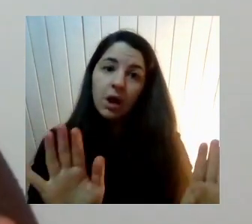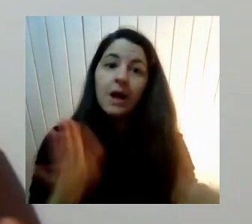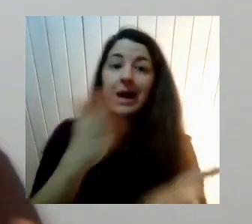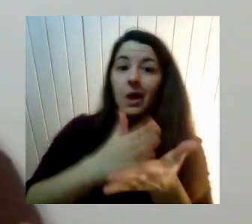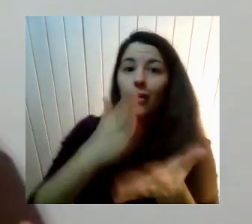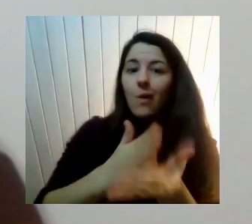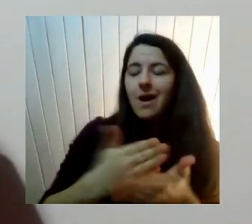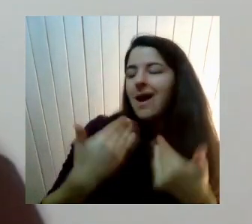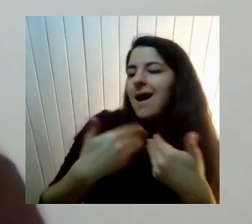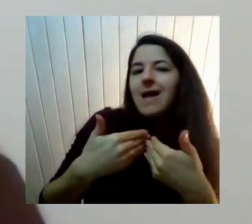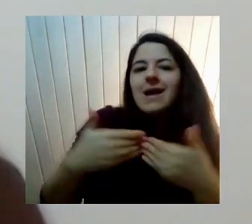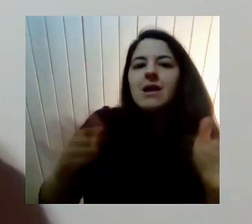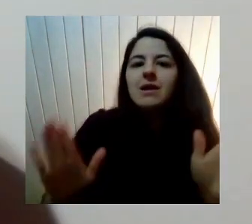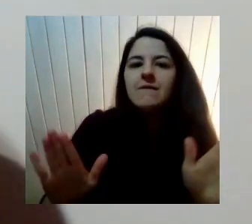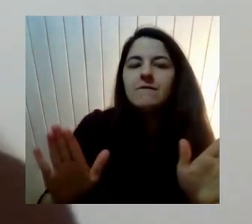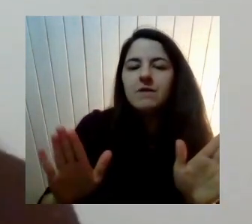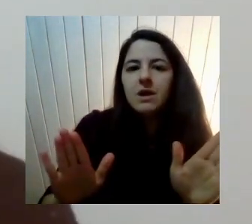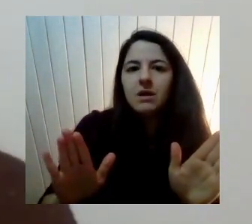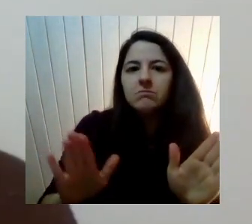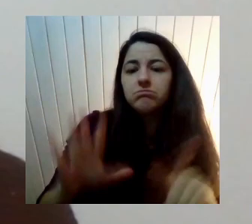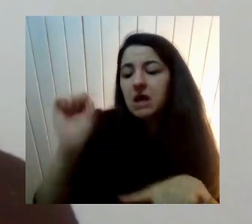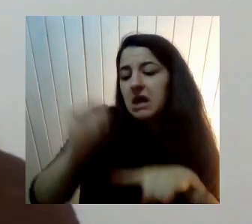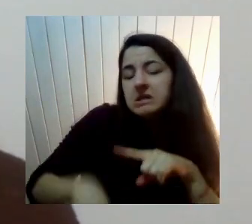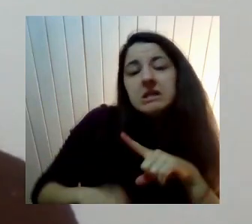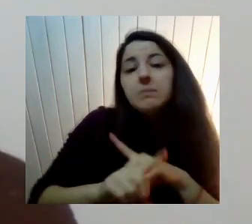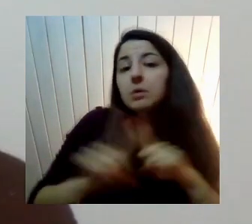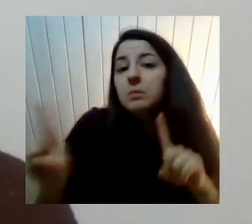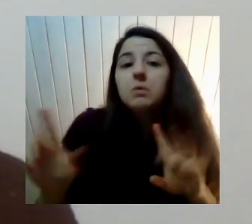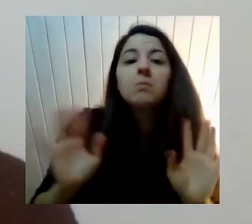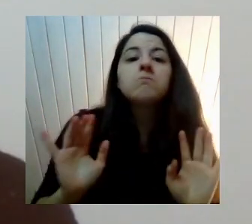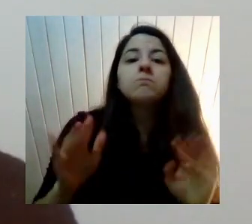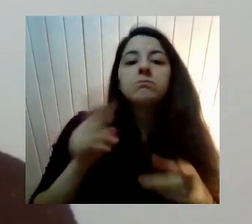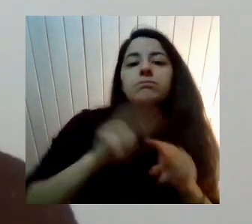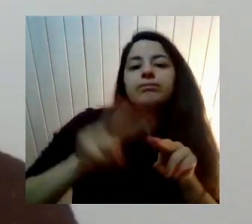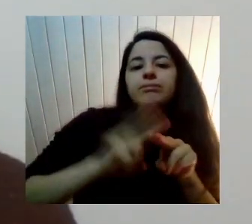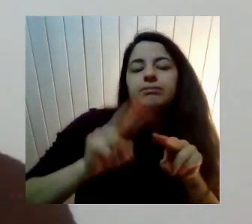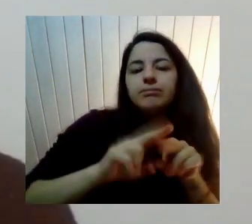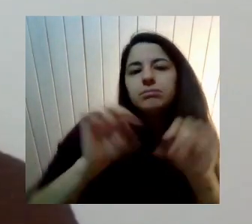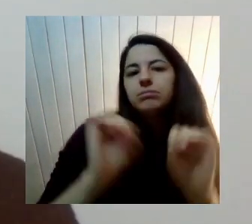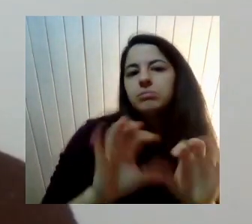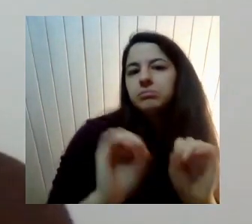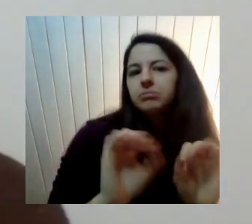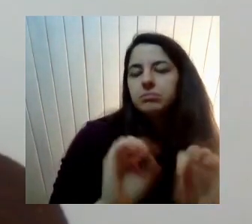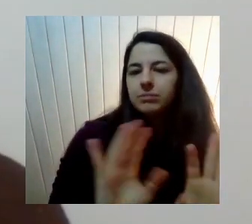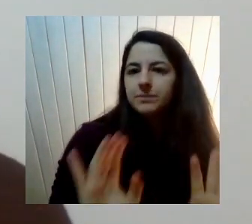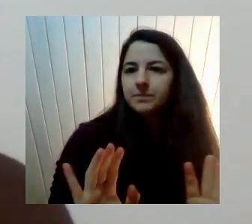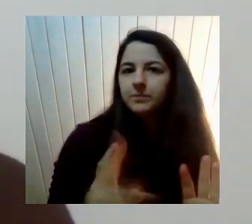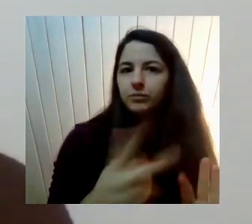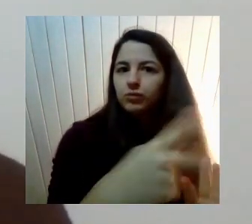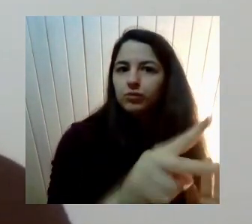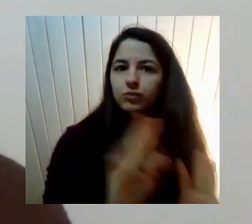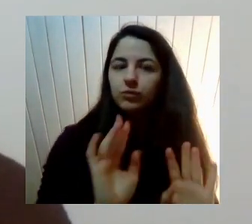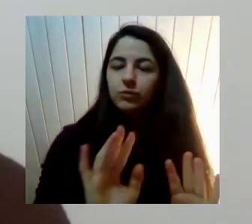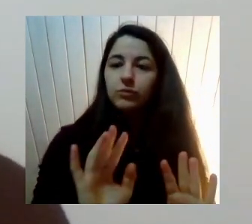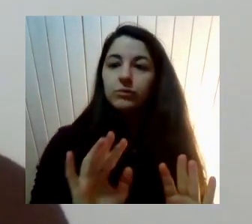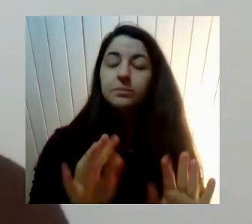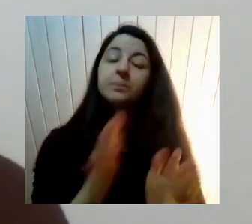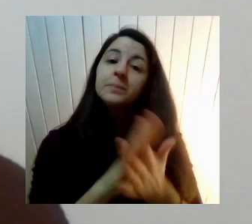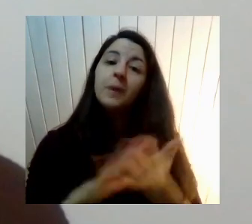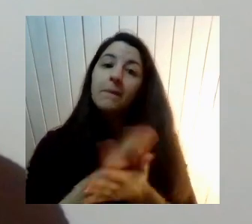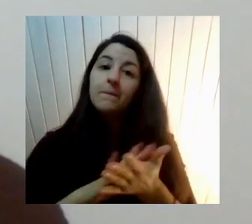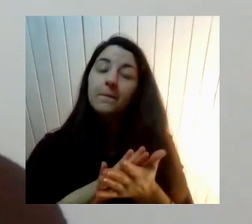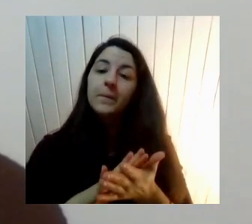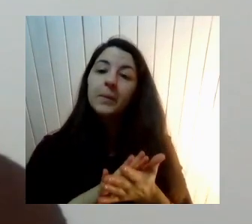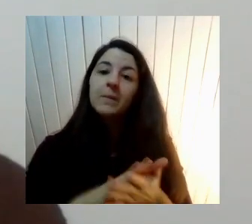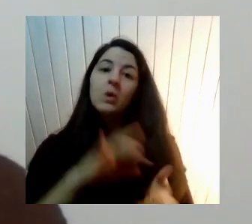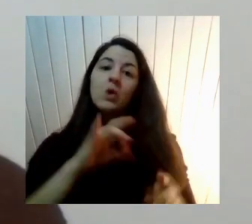cumplir Como un check Que Chile Es como Dentro de las cosas Que hace A nivel internacional Para lograr Entrar como